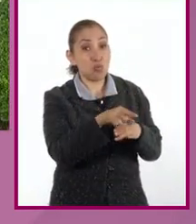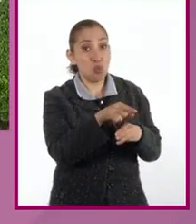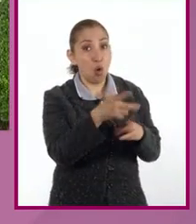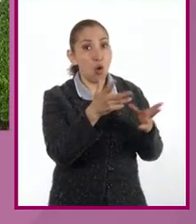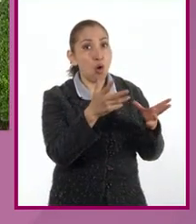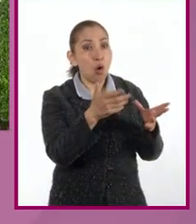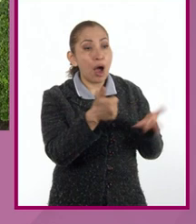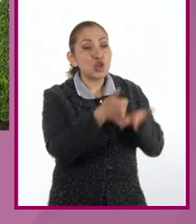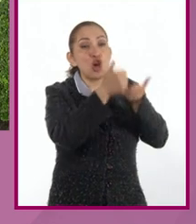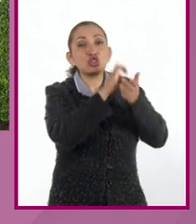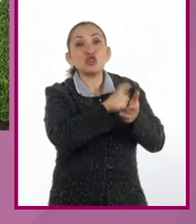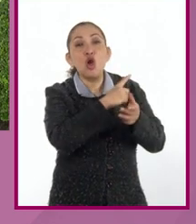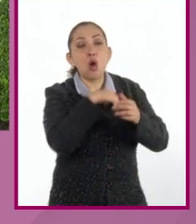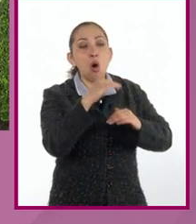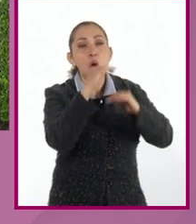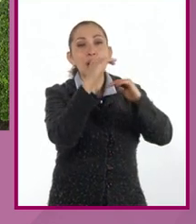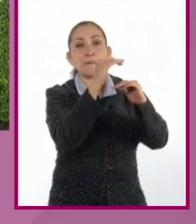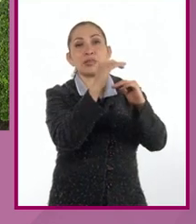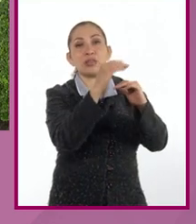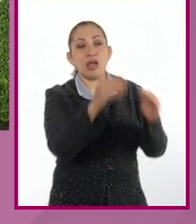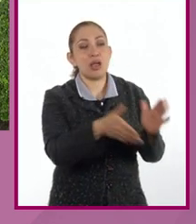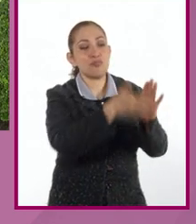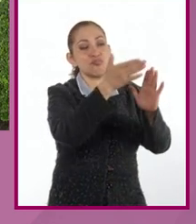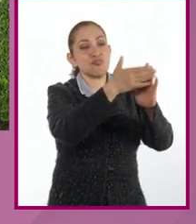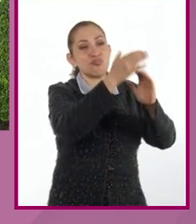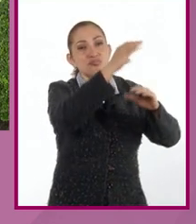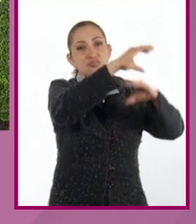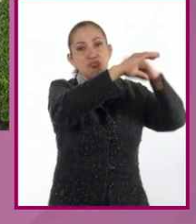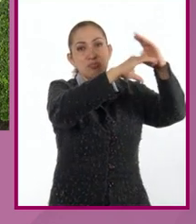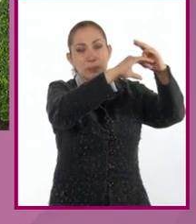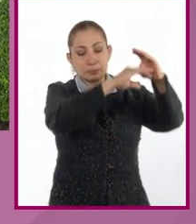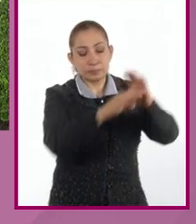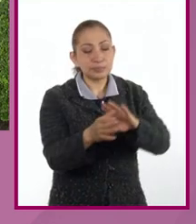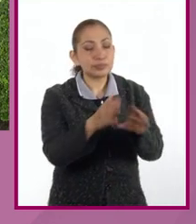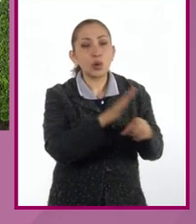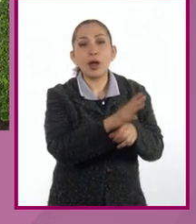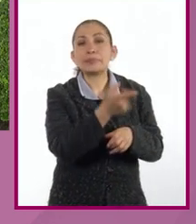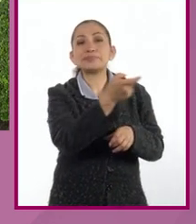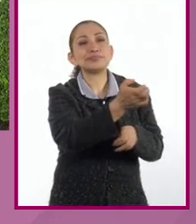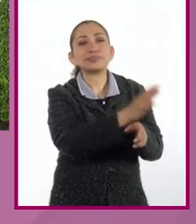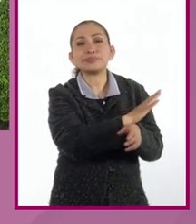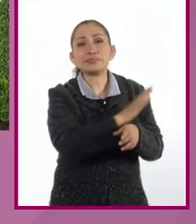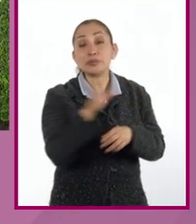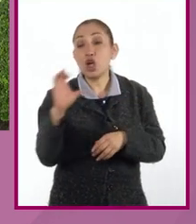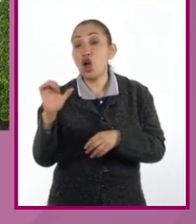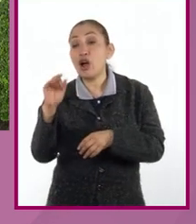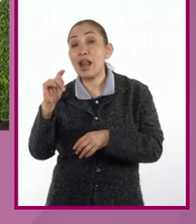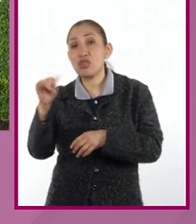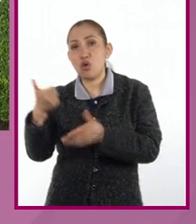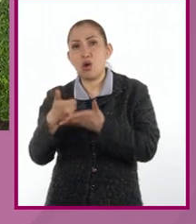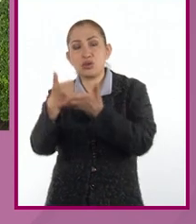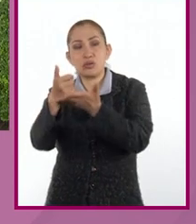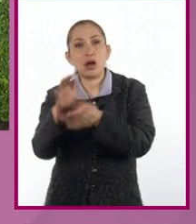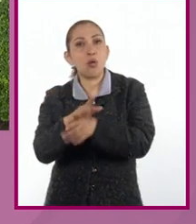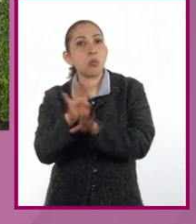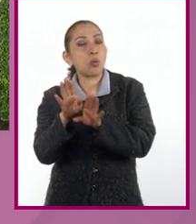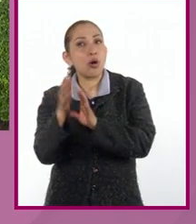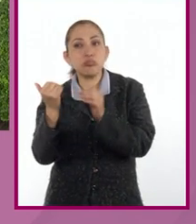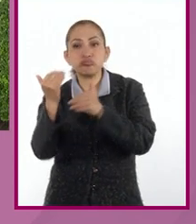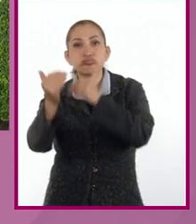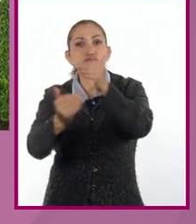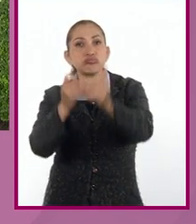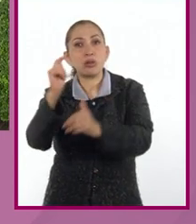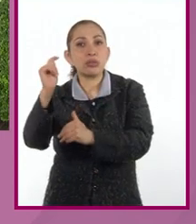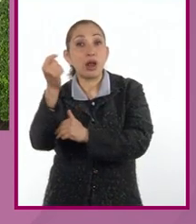nos permite solo generar ciertos bloques de ciertas dimensiones. ¿Cuáles son las ventajas del concreto ahora y por qué el avance de esta tecnología?